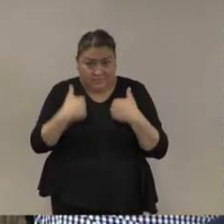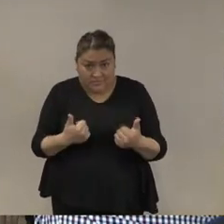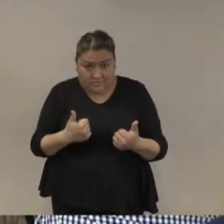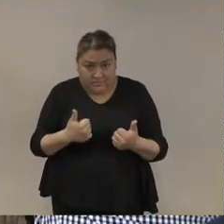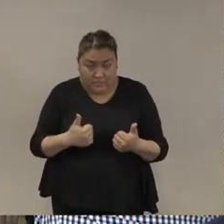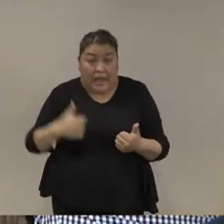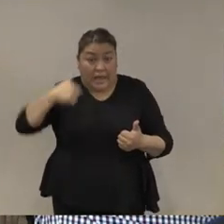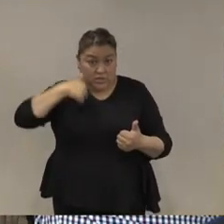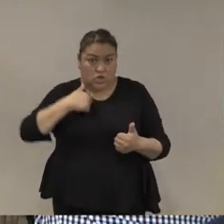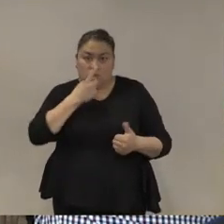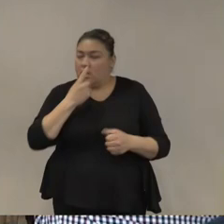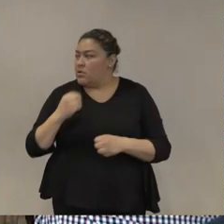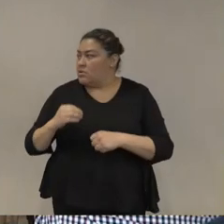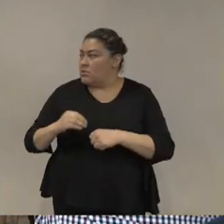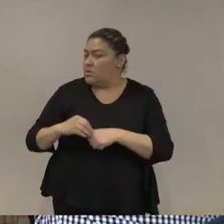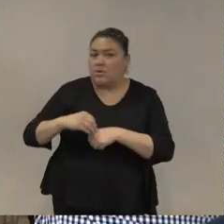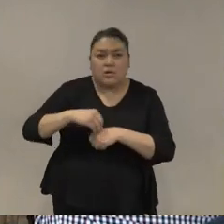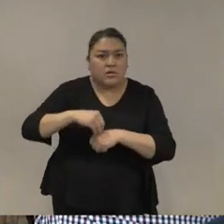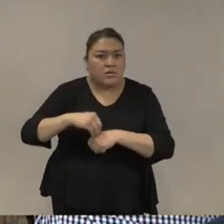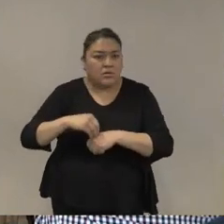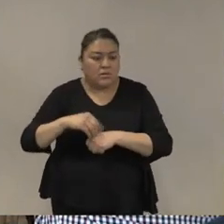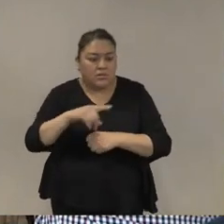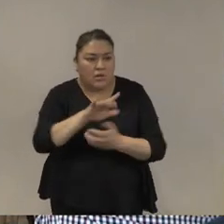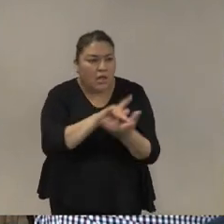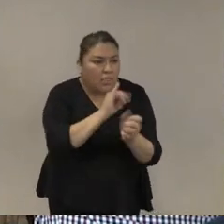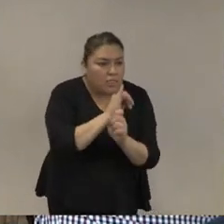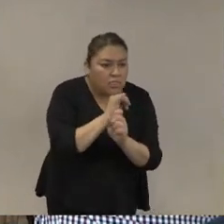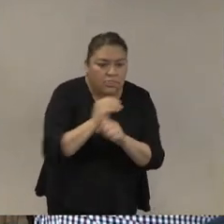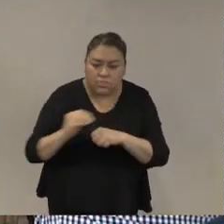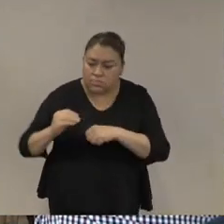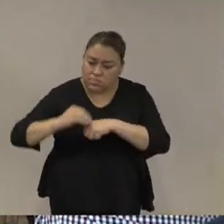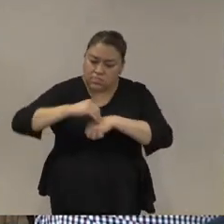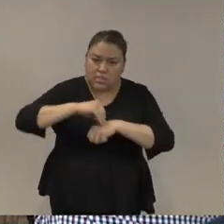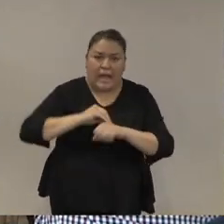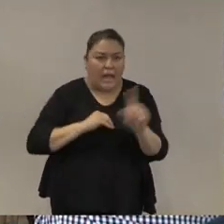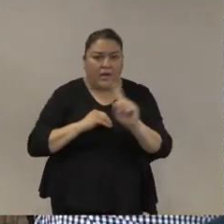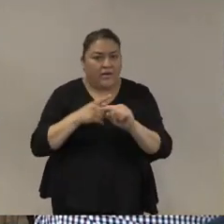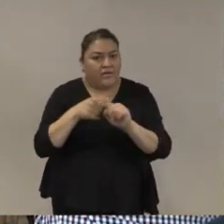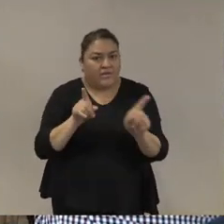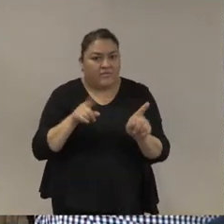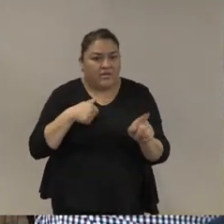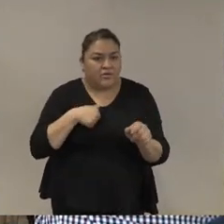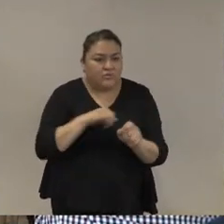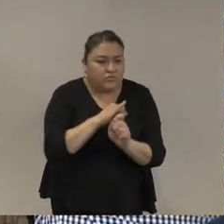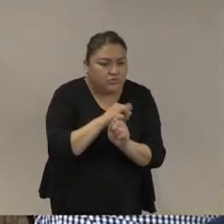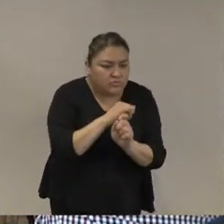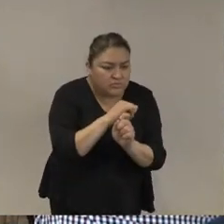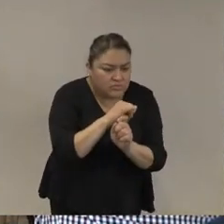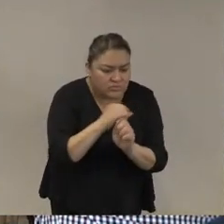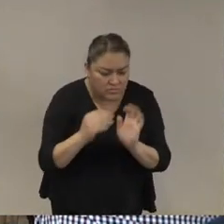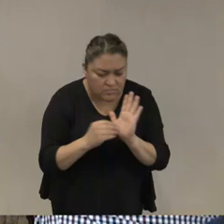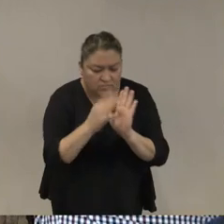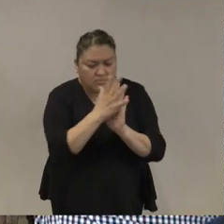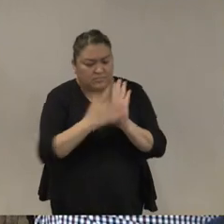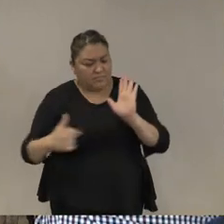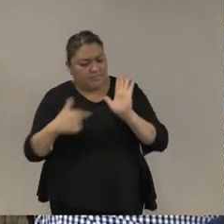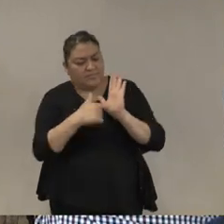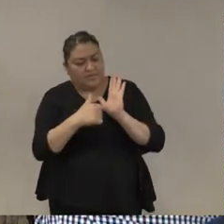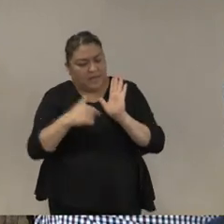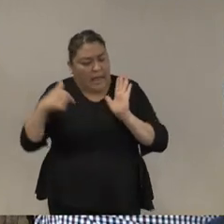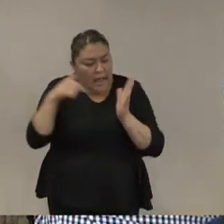la evidencia estoy diciendo construir una narrativa de la evidencia que sea